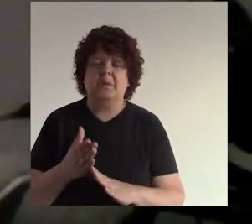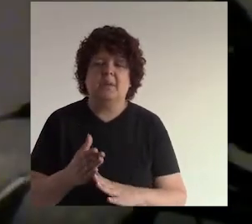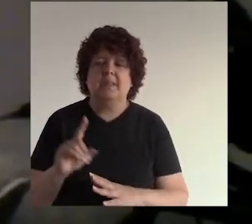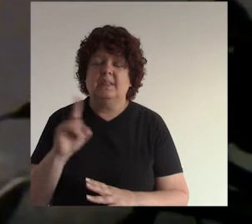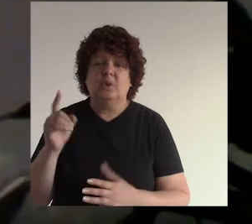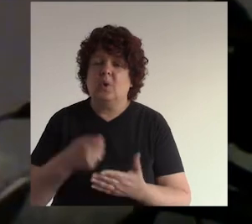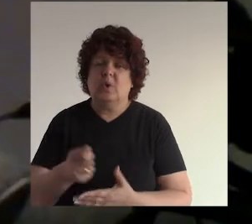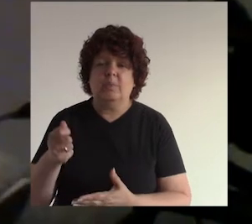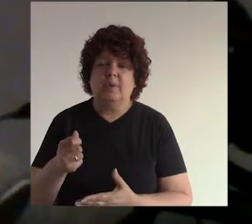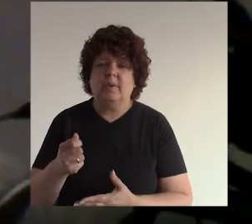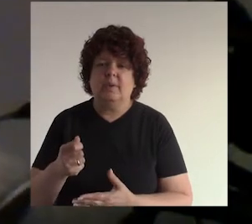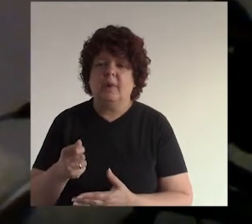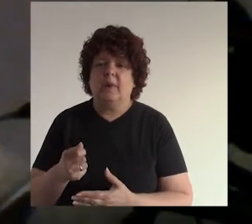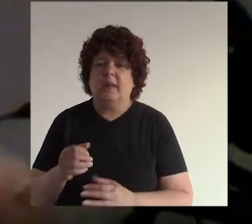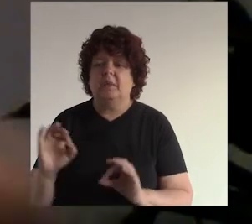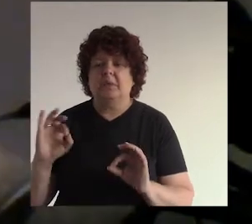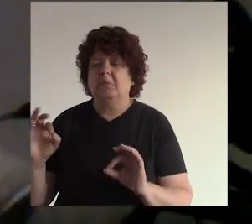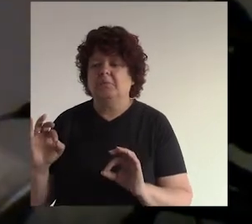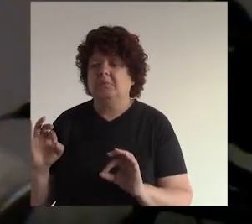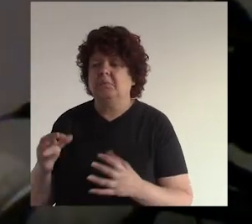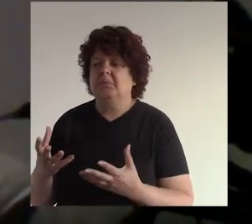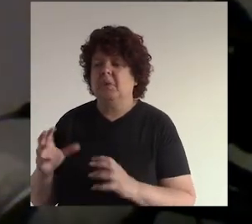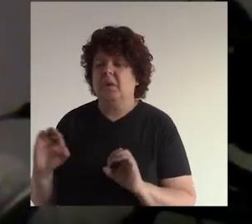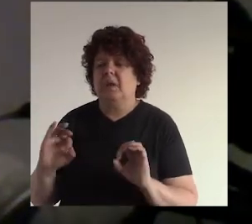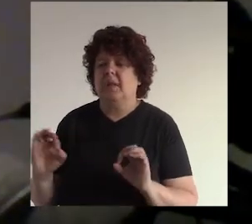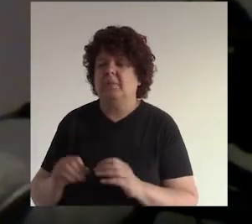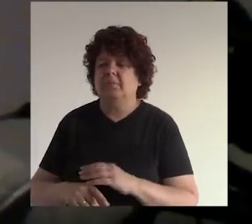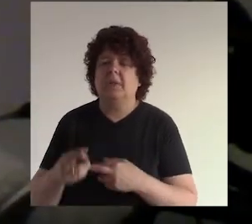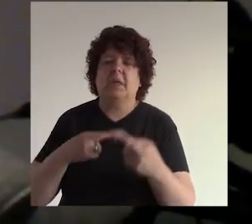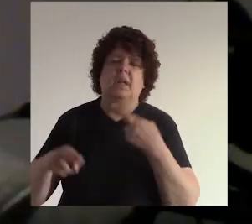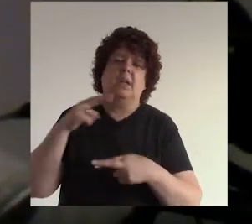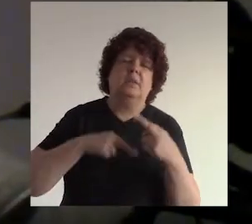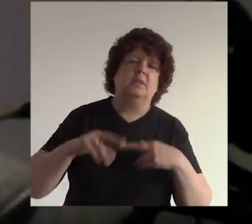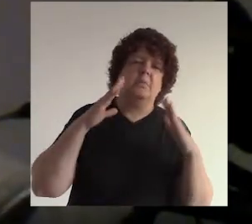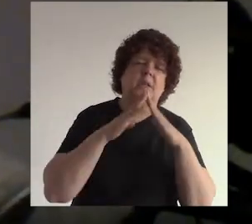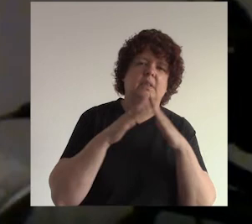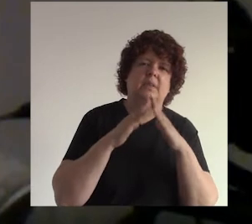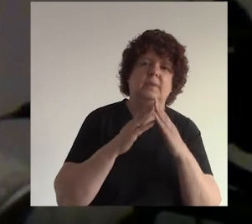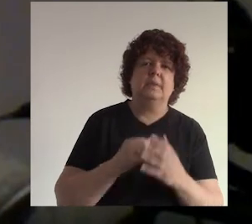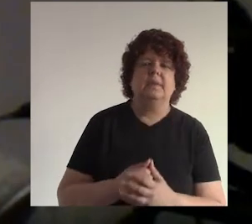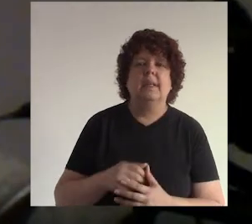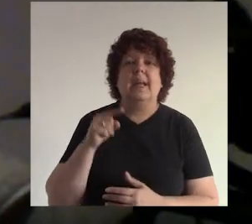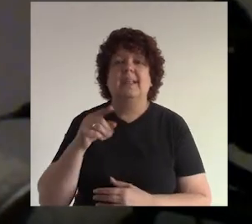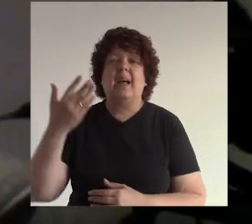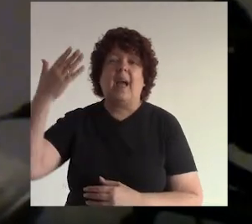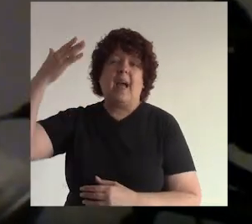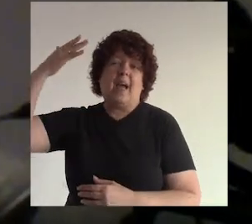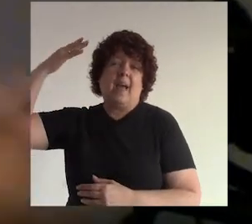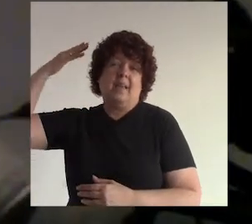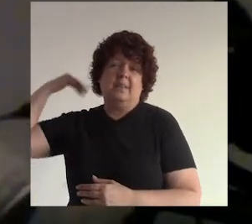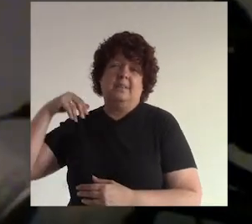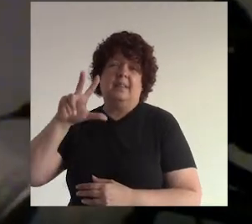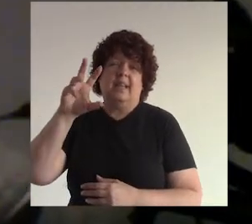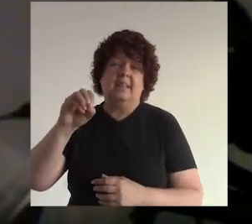si no la compro simplemente no me convencieron y no quiero ninguna radio y me regreso a mi casa ya eso pasaba